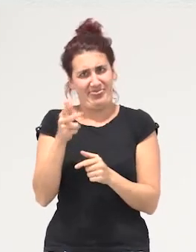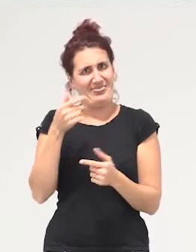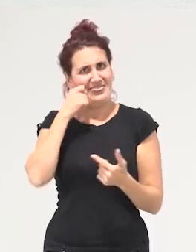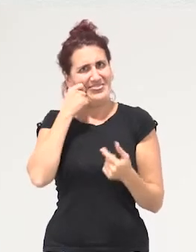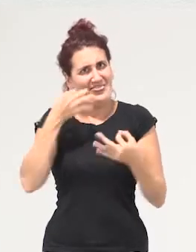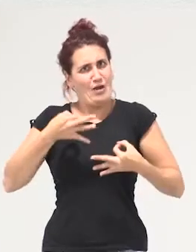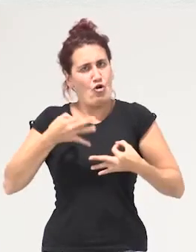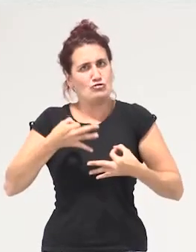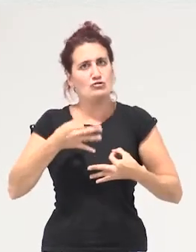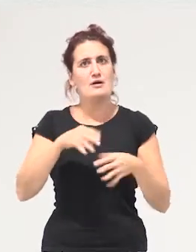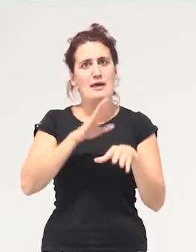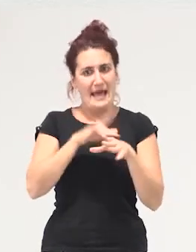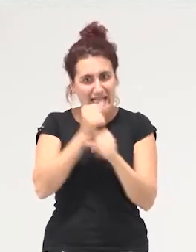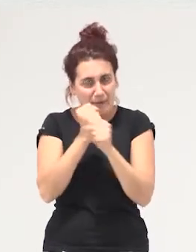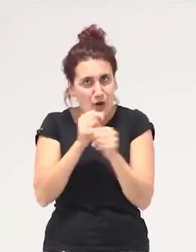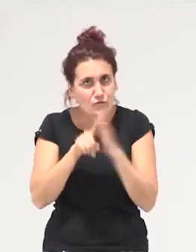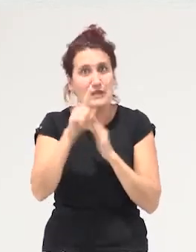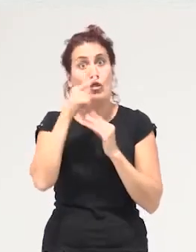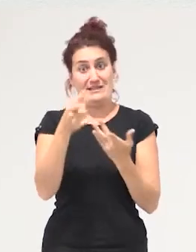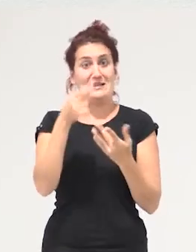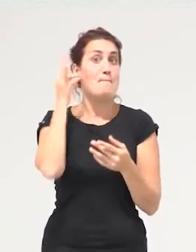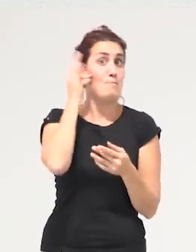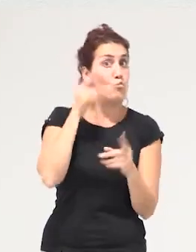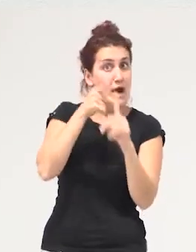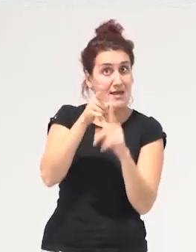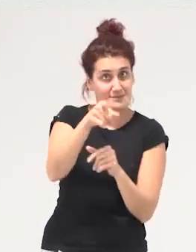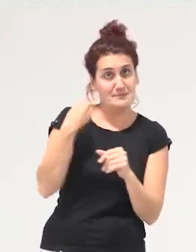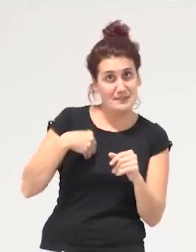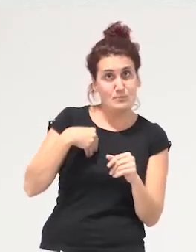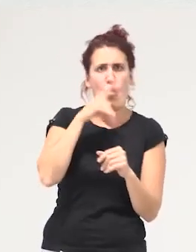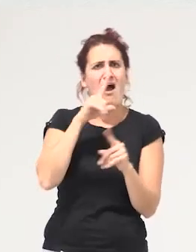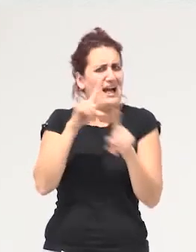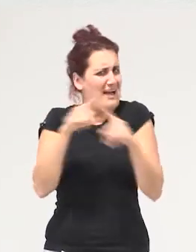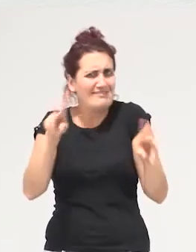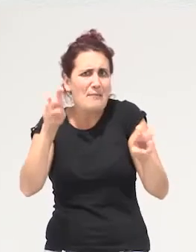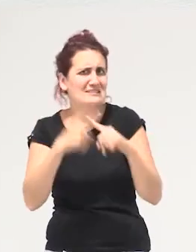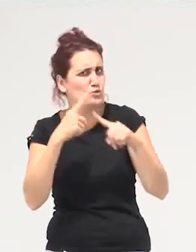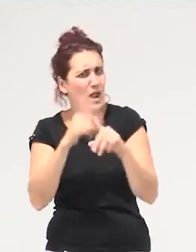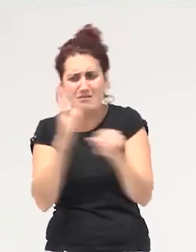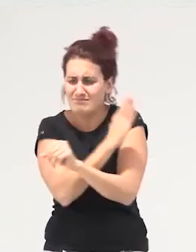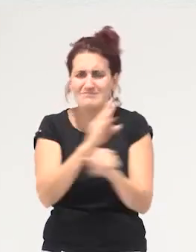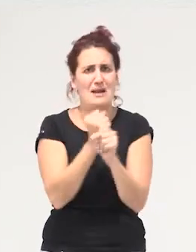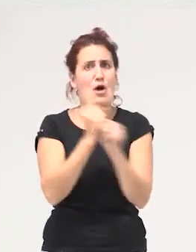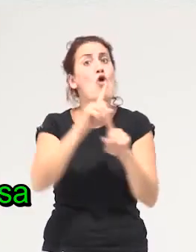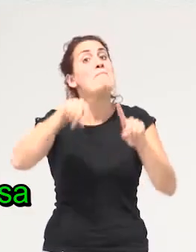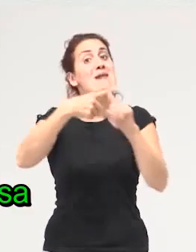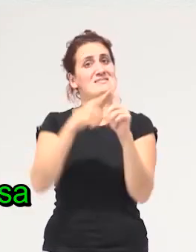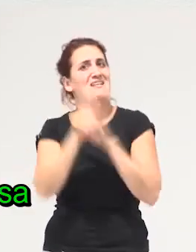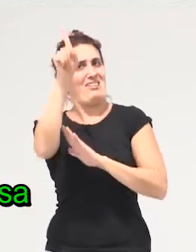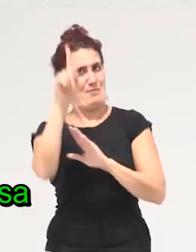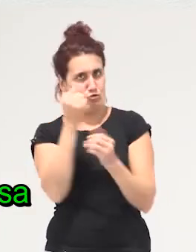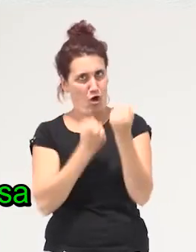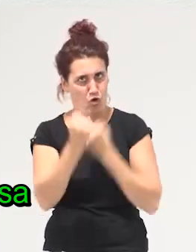cuidados y entonces generamos empleo digno para las mujeres acabamos con la división sexual del trabajo y además generamos crecimiento económico y